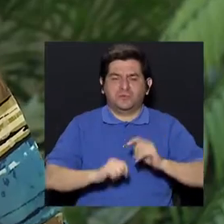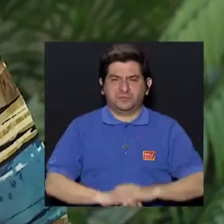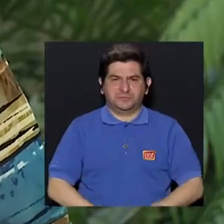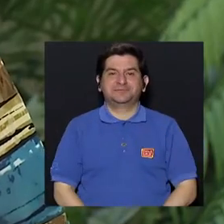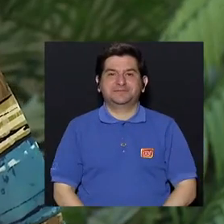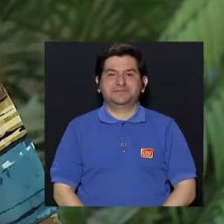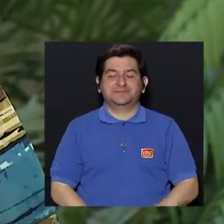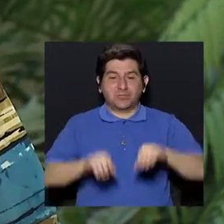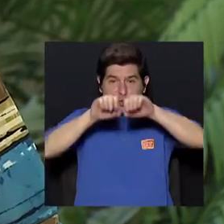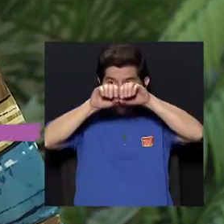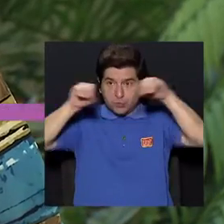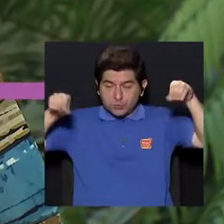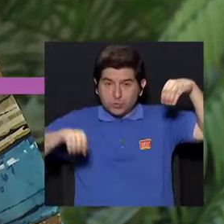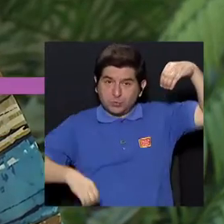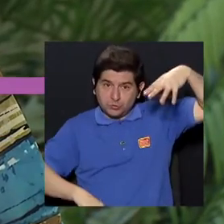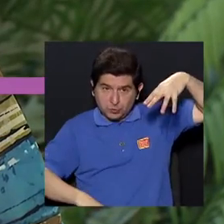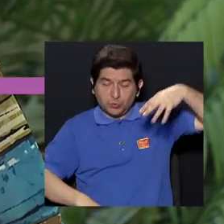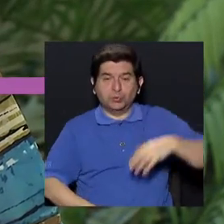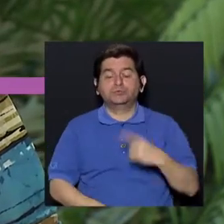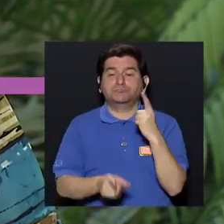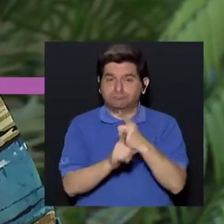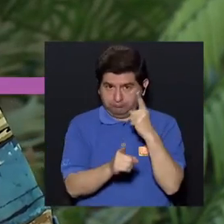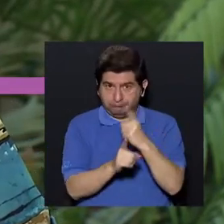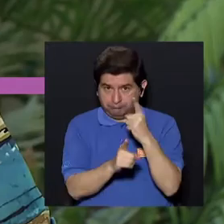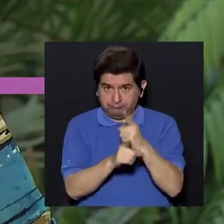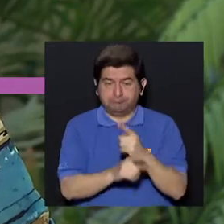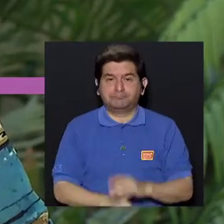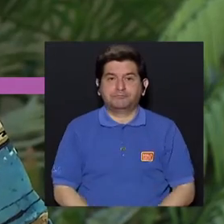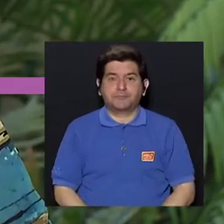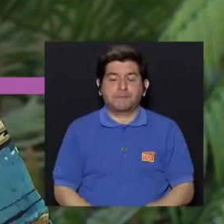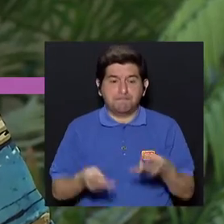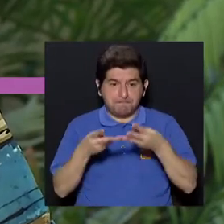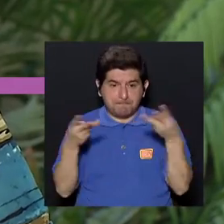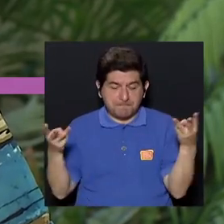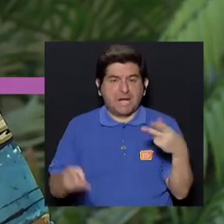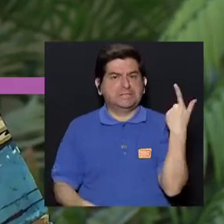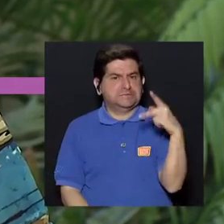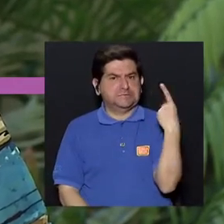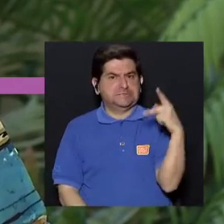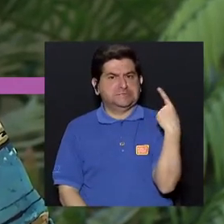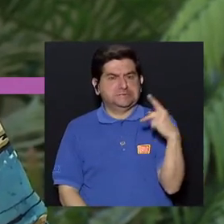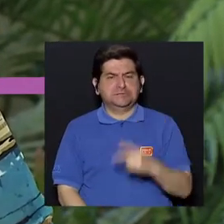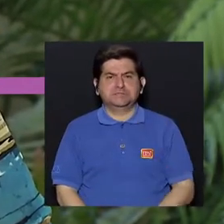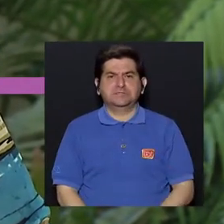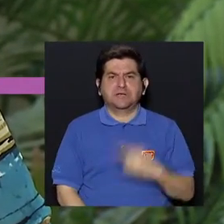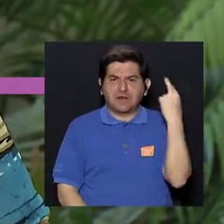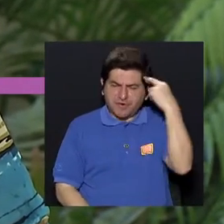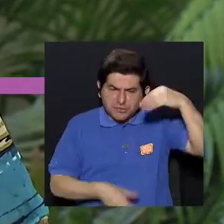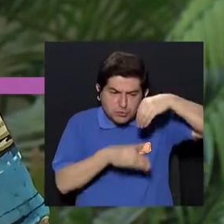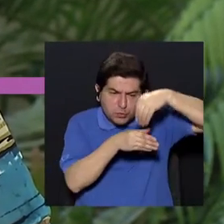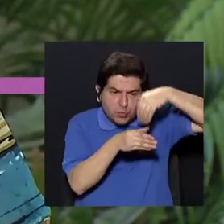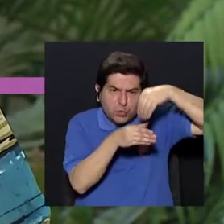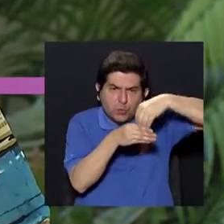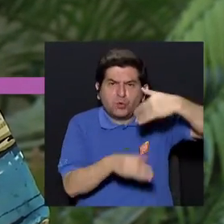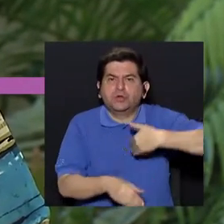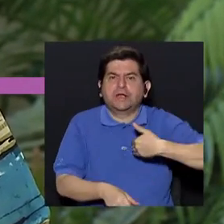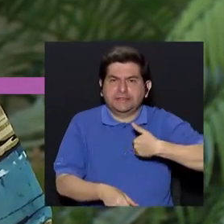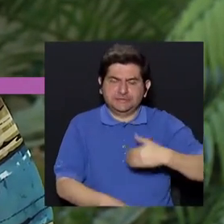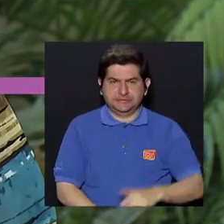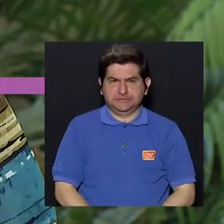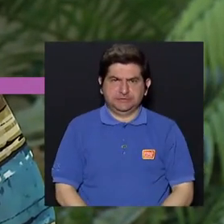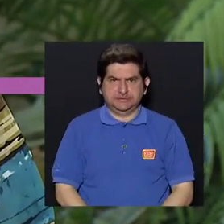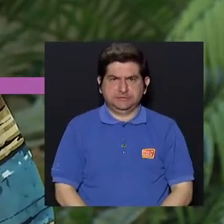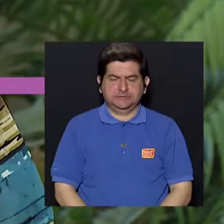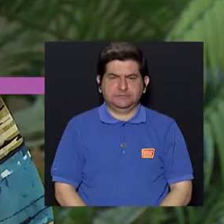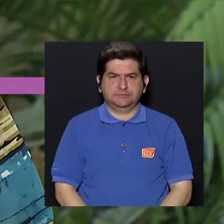Los fluorescentes efectivamente son un residuo peligroso, ¿verdad? Es por los componentes que estos traen.